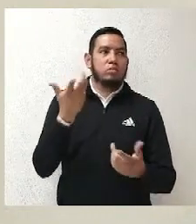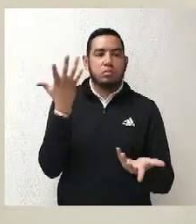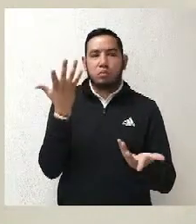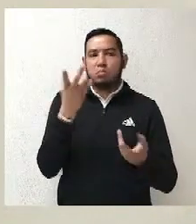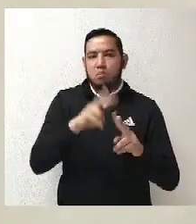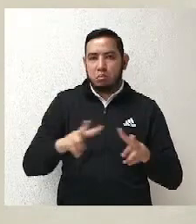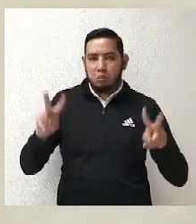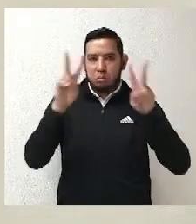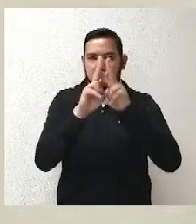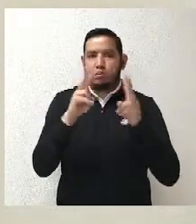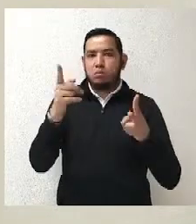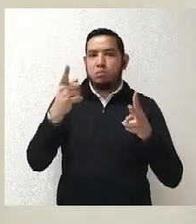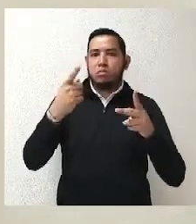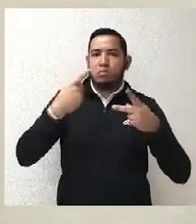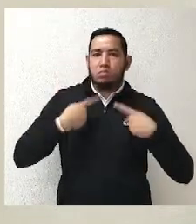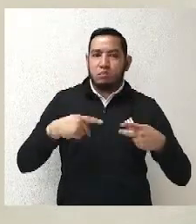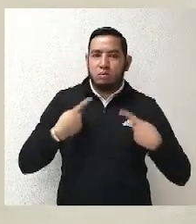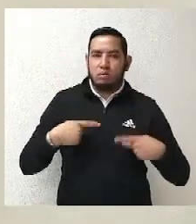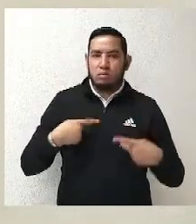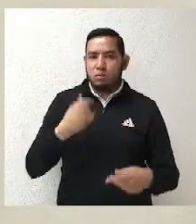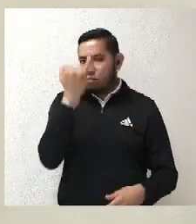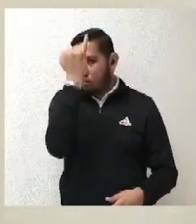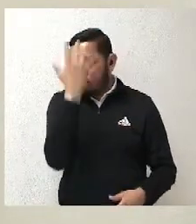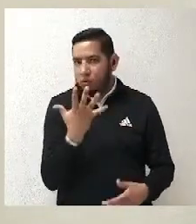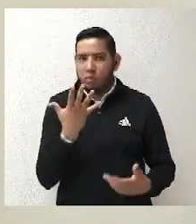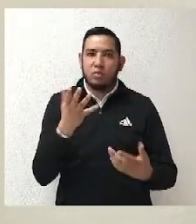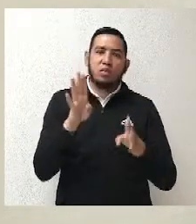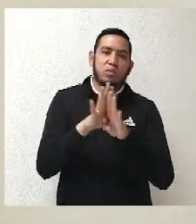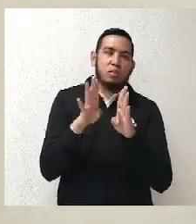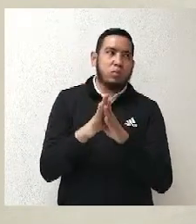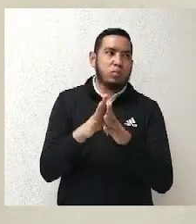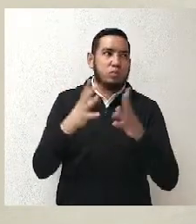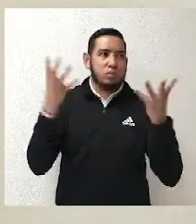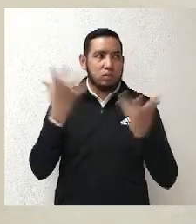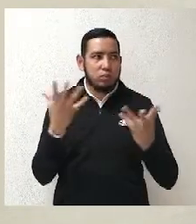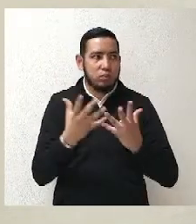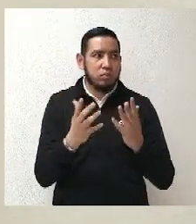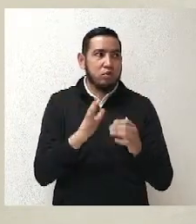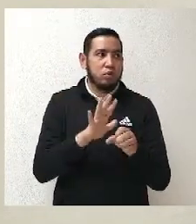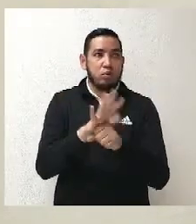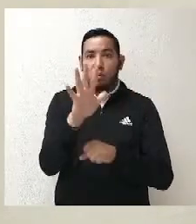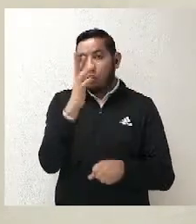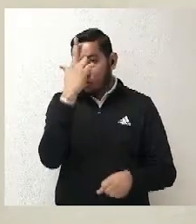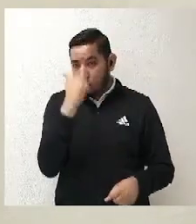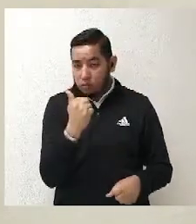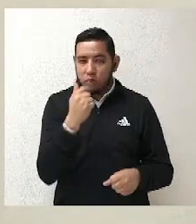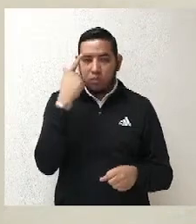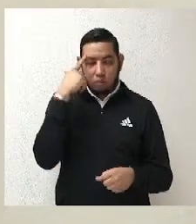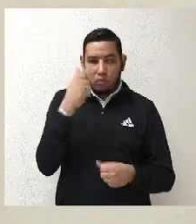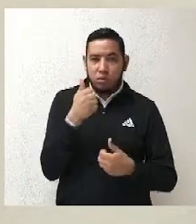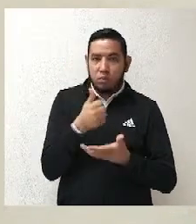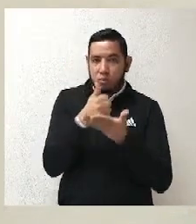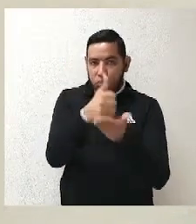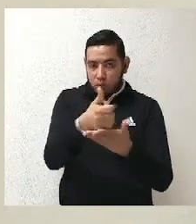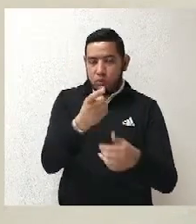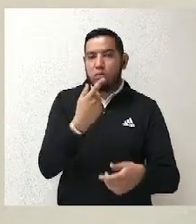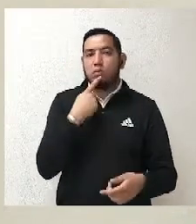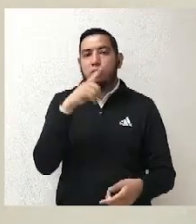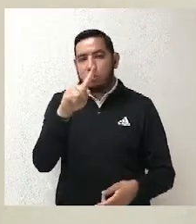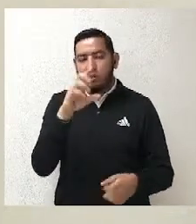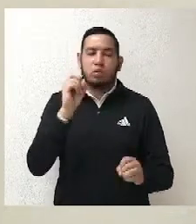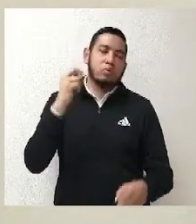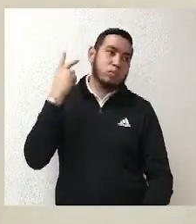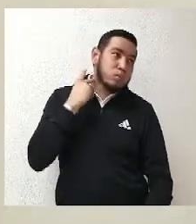sustentado en razones de género. sí, lo que dice el tribunal, a ver, esto se hizo en razón de la estrategia del